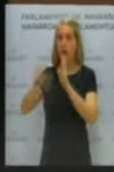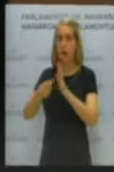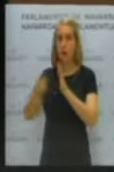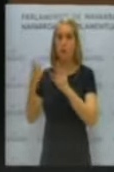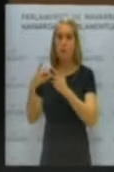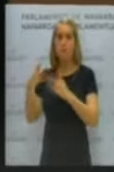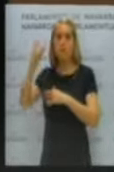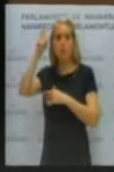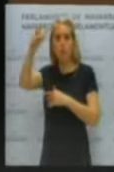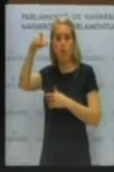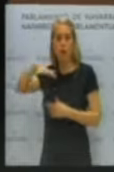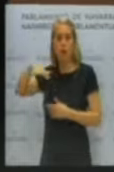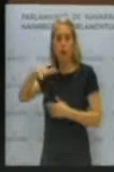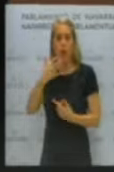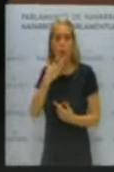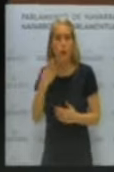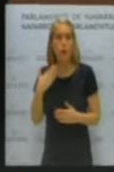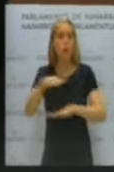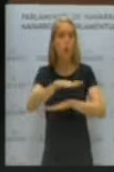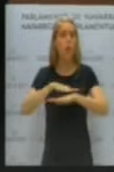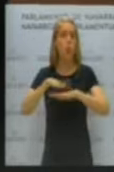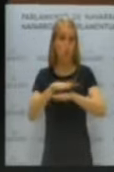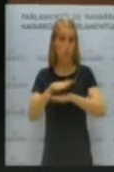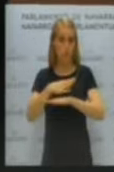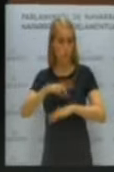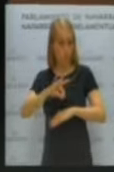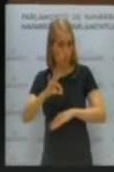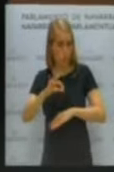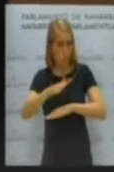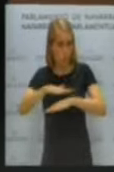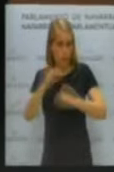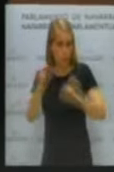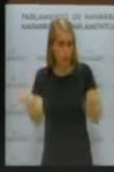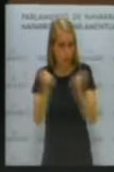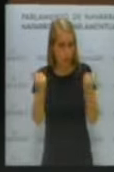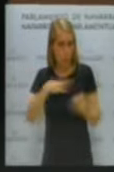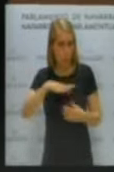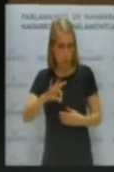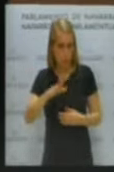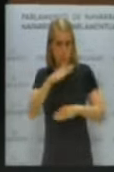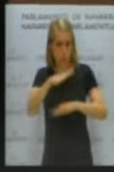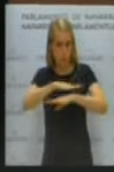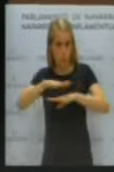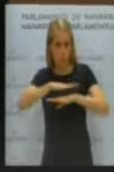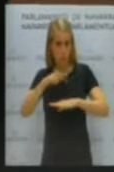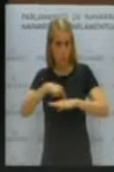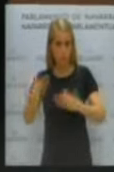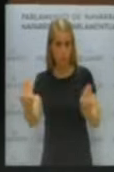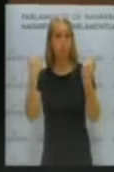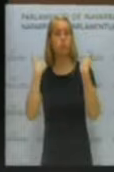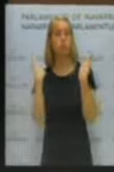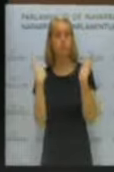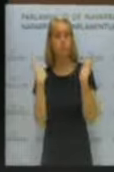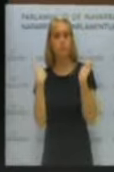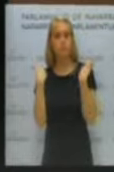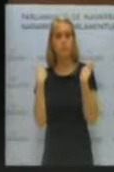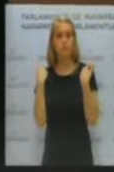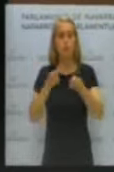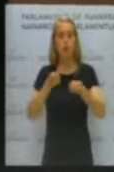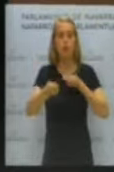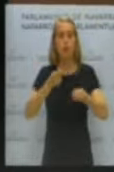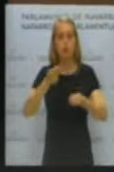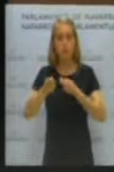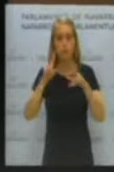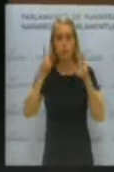local, por ejemplo, que el gobierno puede y tiene mecanismos para actuar, puesto que el gobierno tiene atribuido el control de